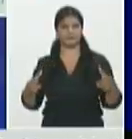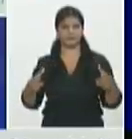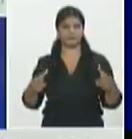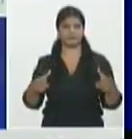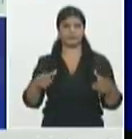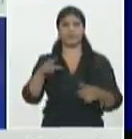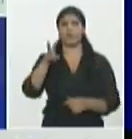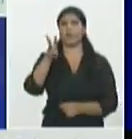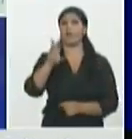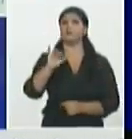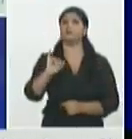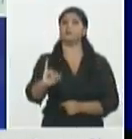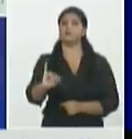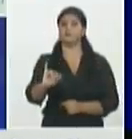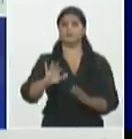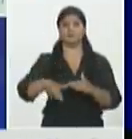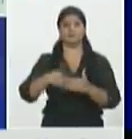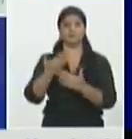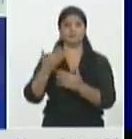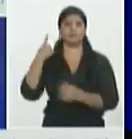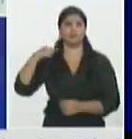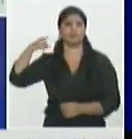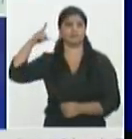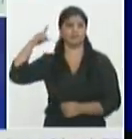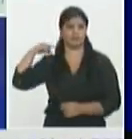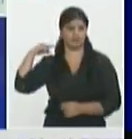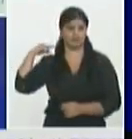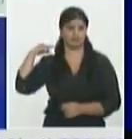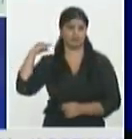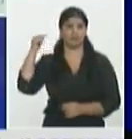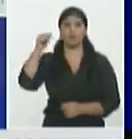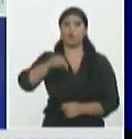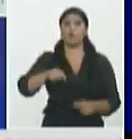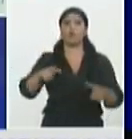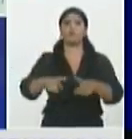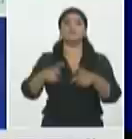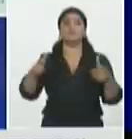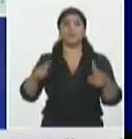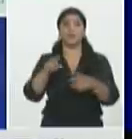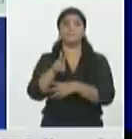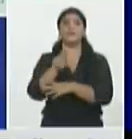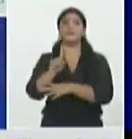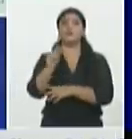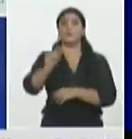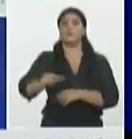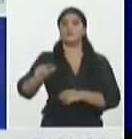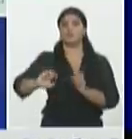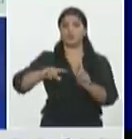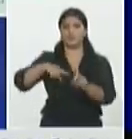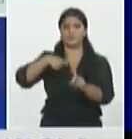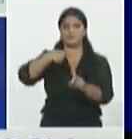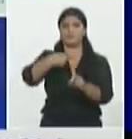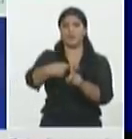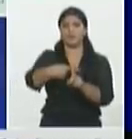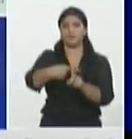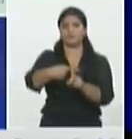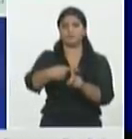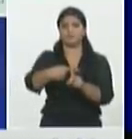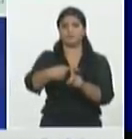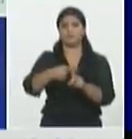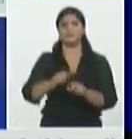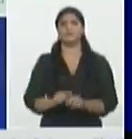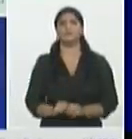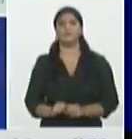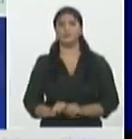en el día de ayer 21 más como es característico en la provincia de Camagüey la mayor transmisión